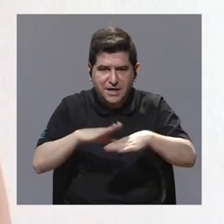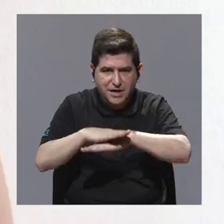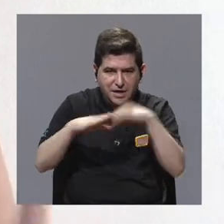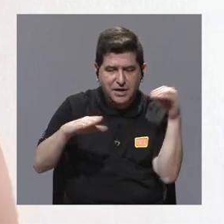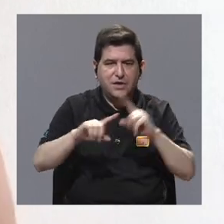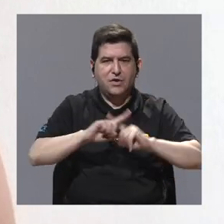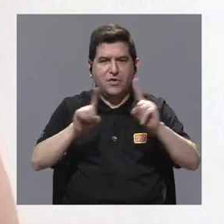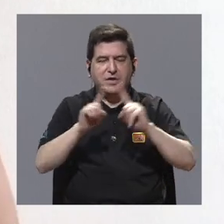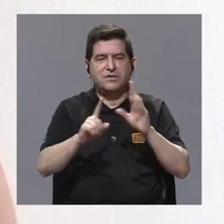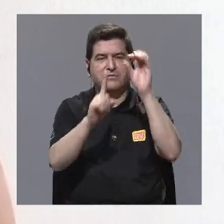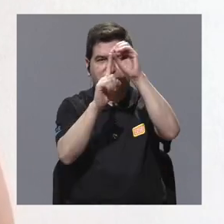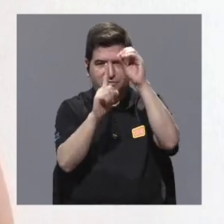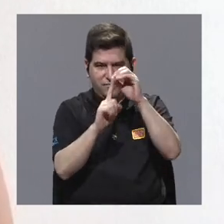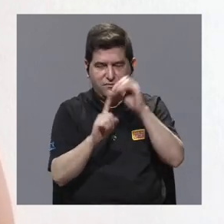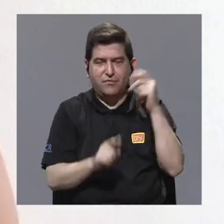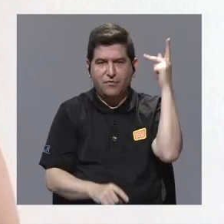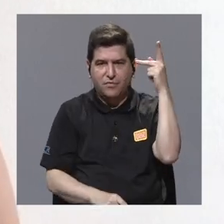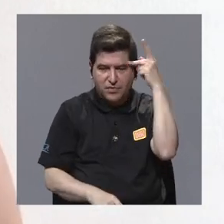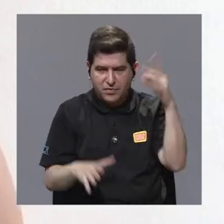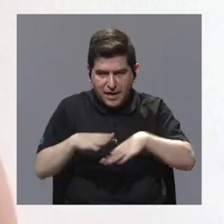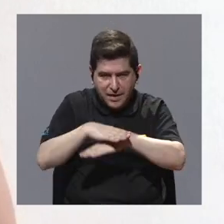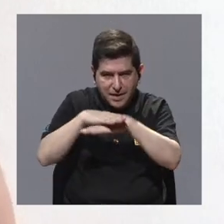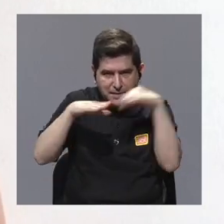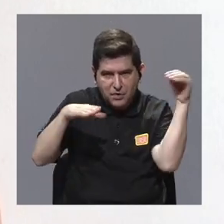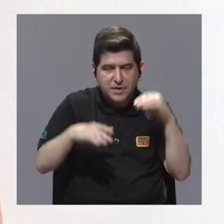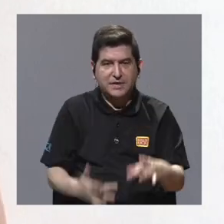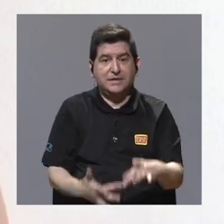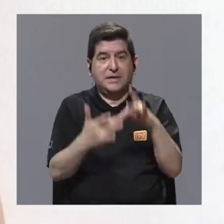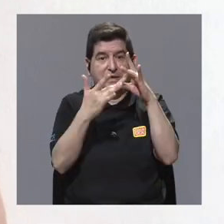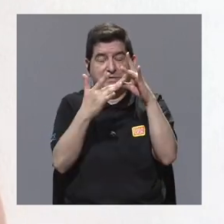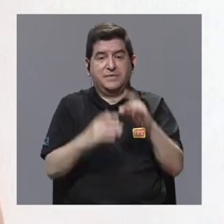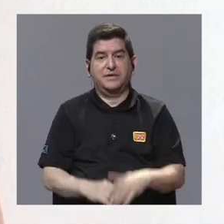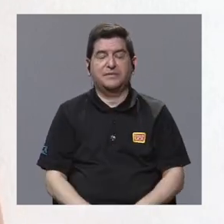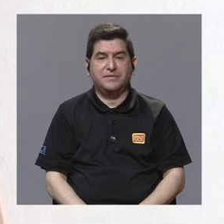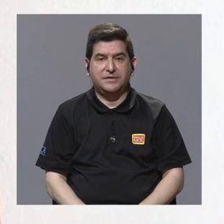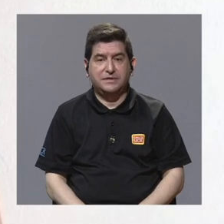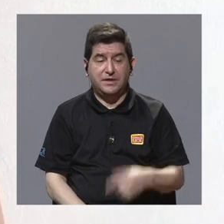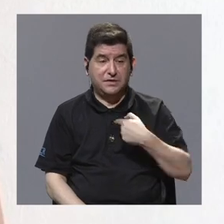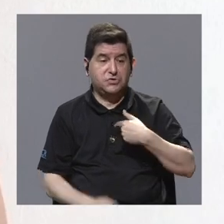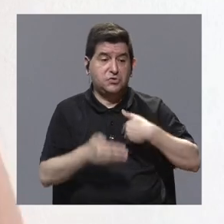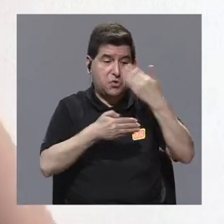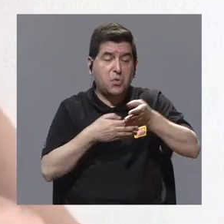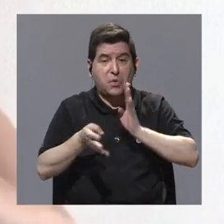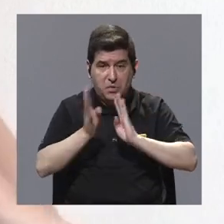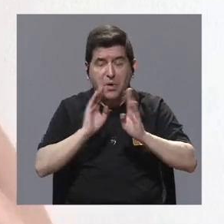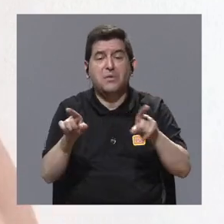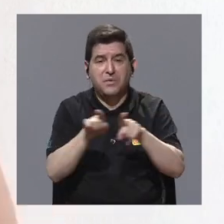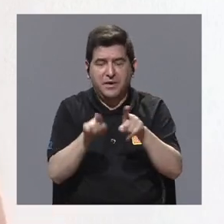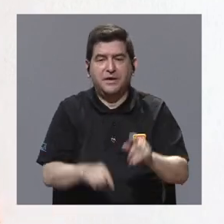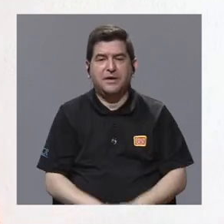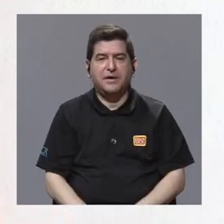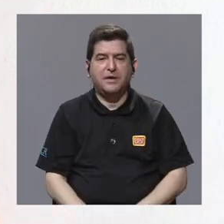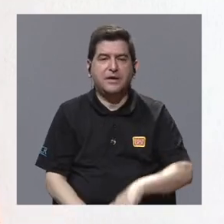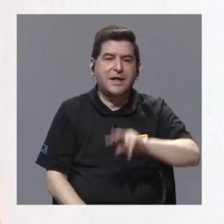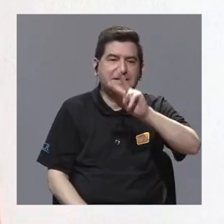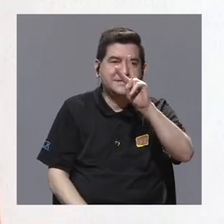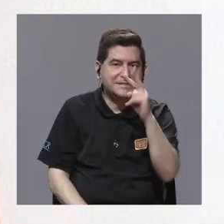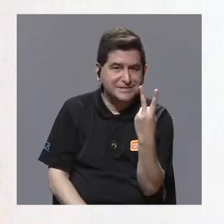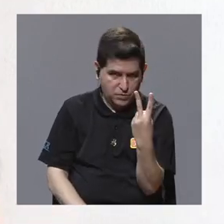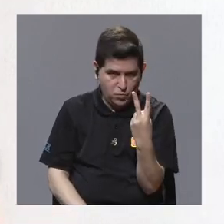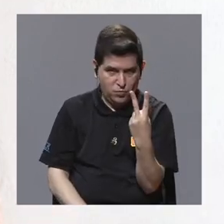ciertos objetivos de política exterior, en particular en Ginebra, que me puedo referir más adelante. También hay un segundo